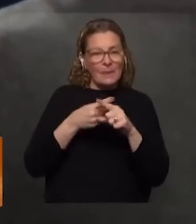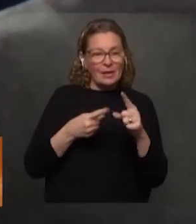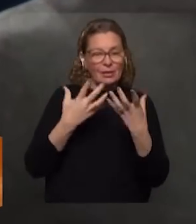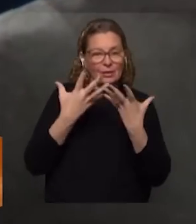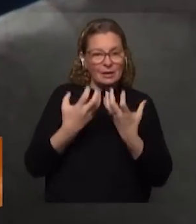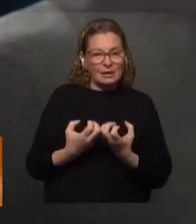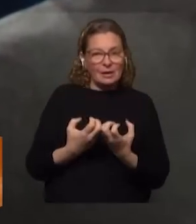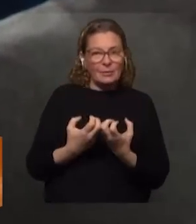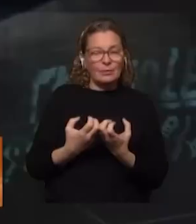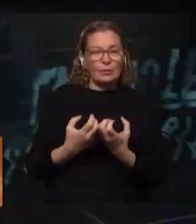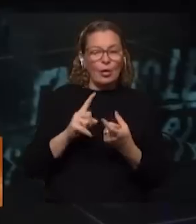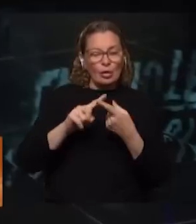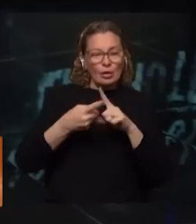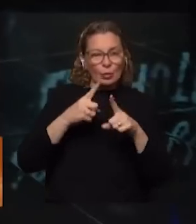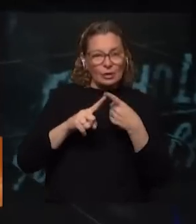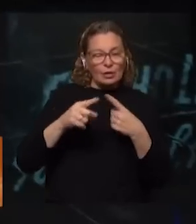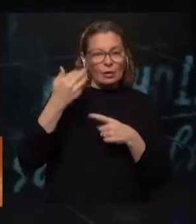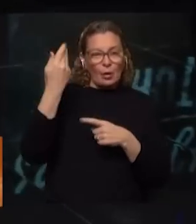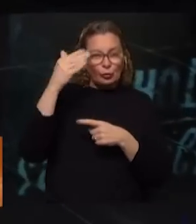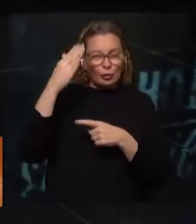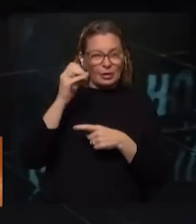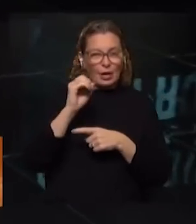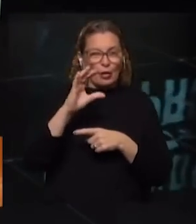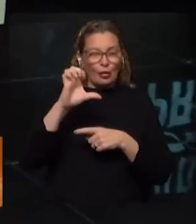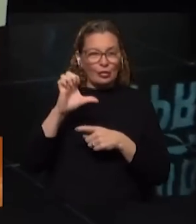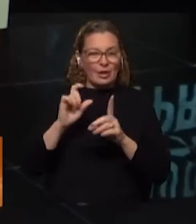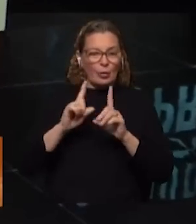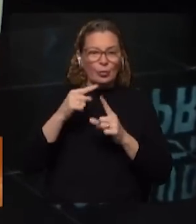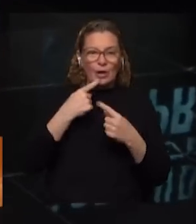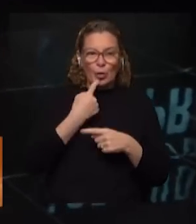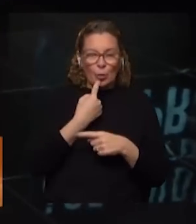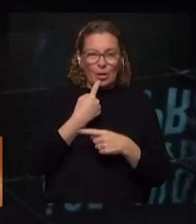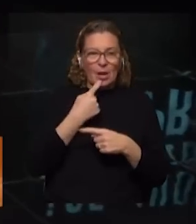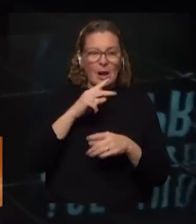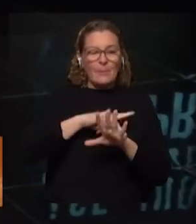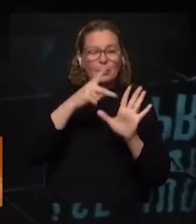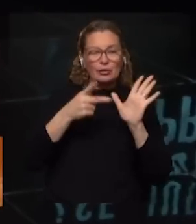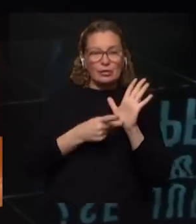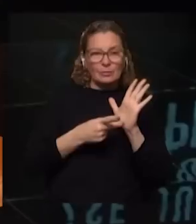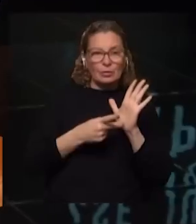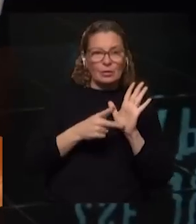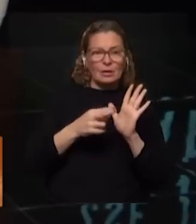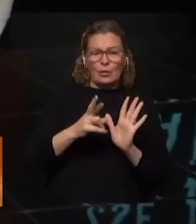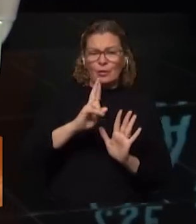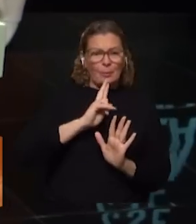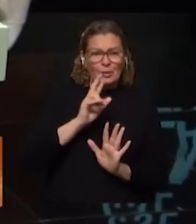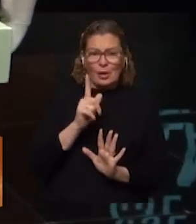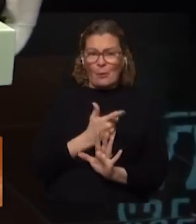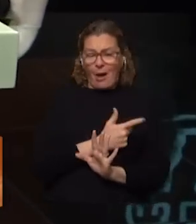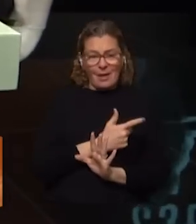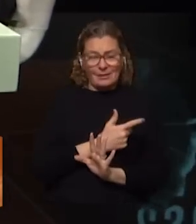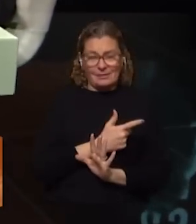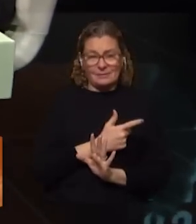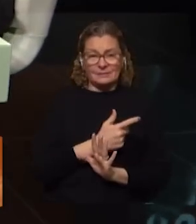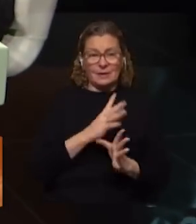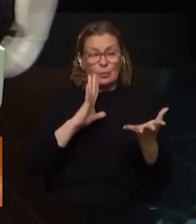discutir con las autoridades de OCE algunos funcionamientos al proyecto Neptuno que siguen sin ser respondidos, donde tenemos planteamientos desde el punto de